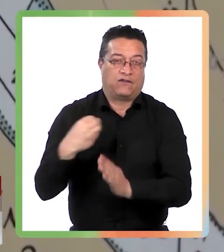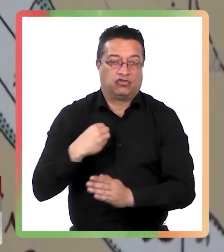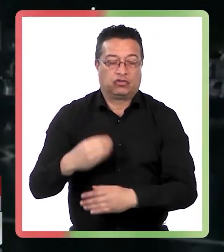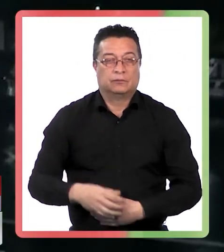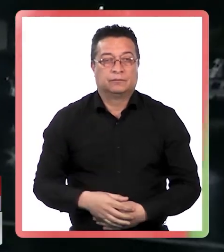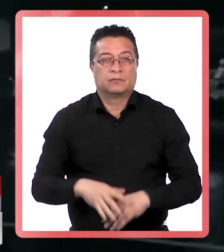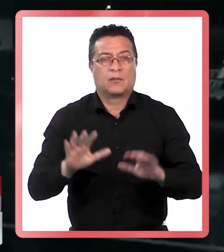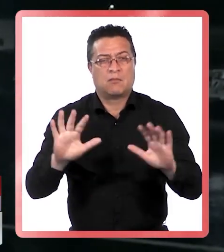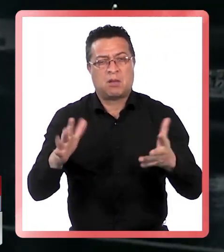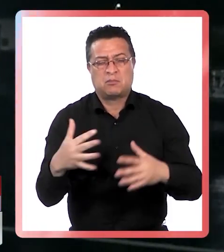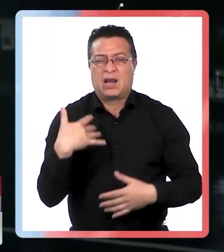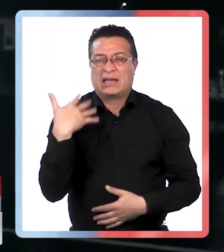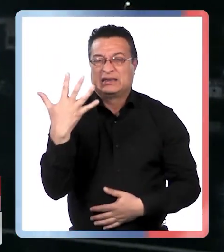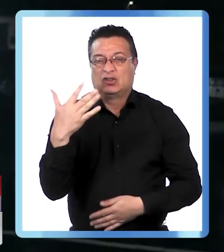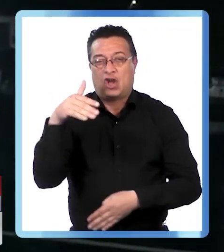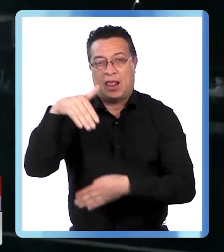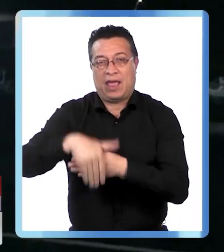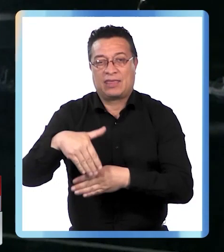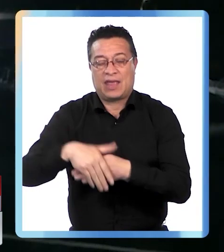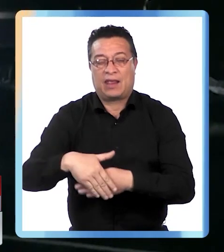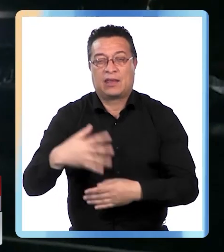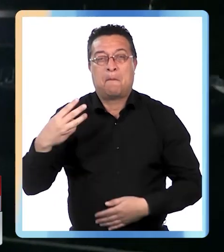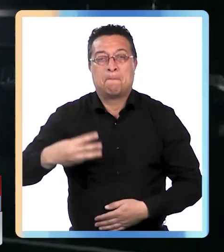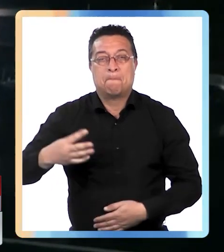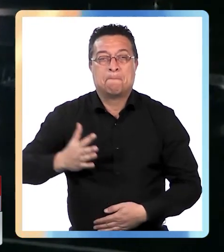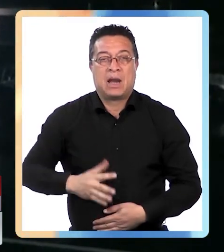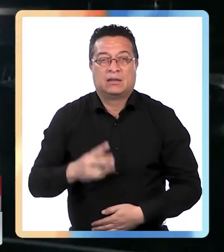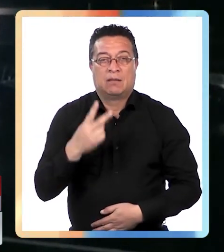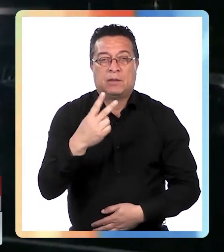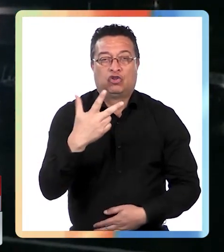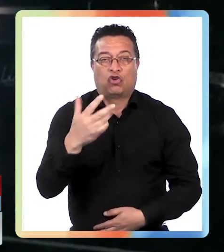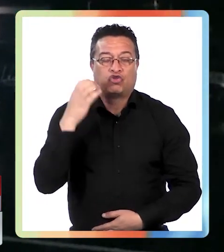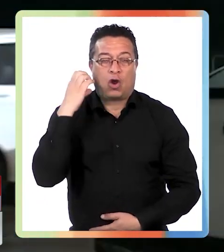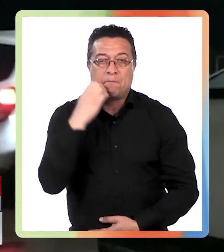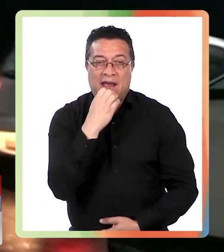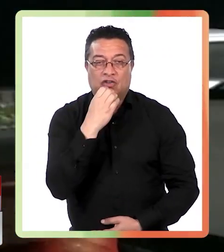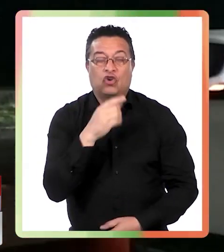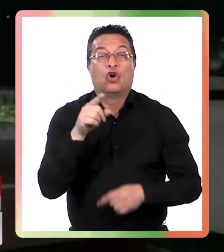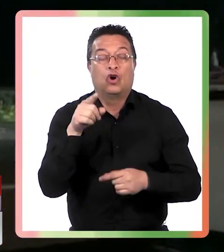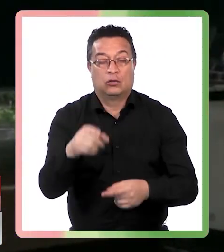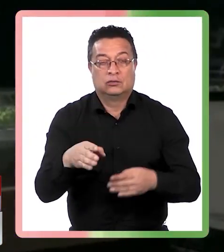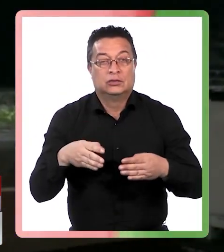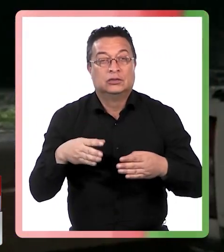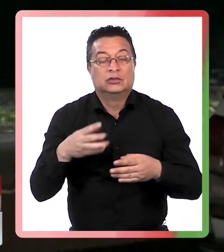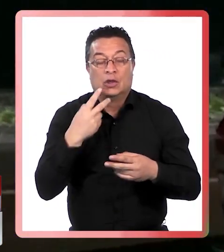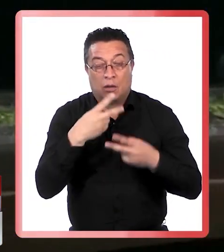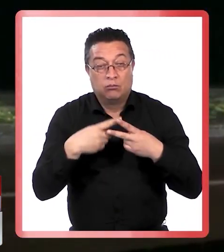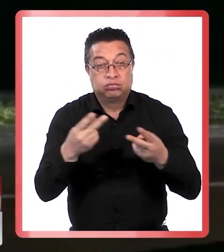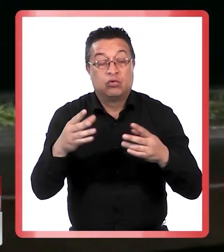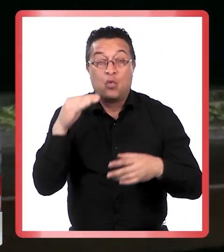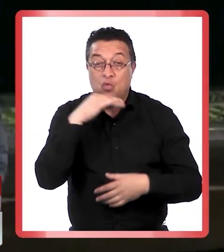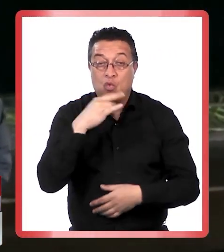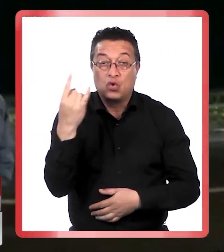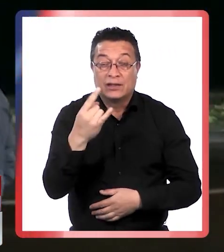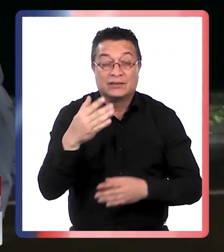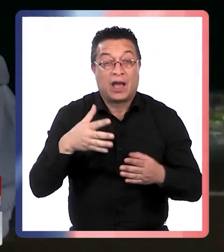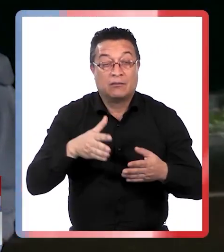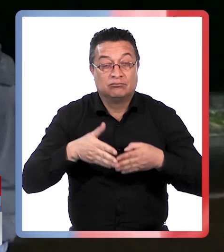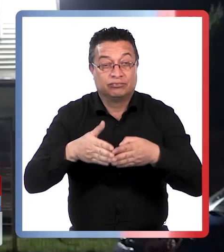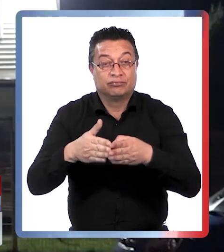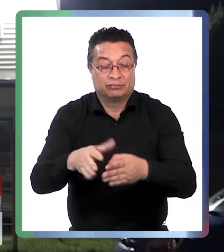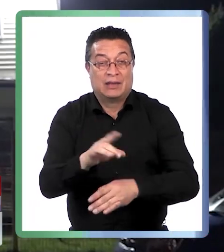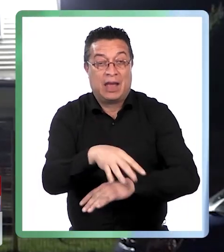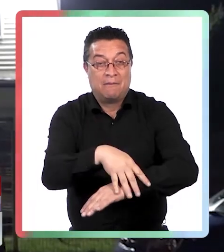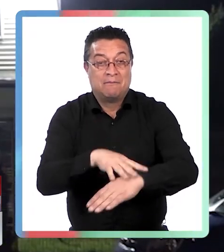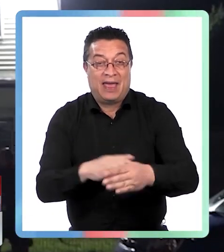Eran cerca de las 5 de la tarde del día martes 28 de mayo cuando a través del canal de emergencias marítimas de la Armada de